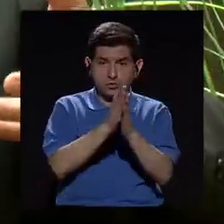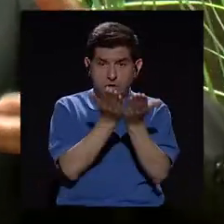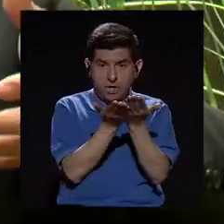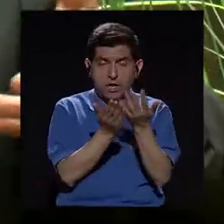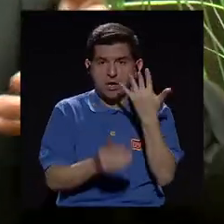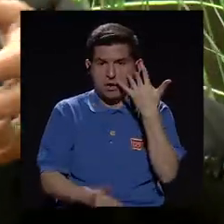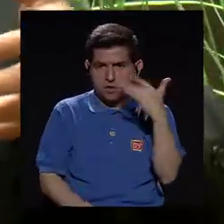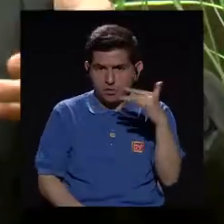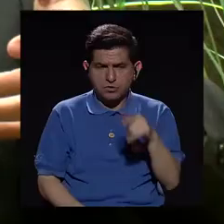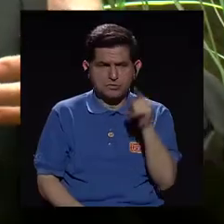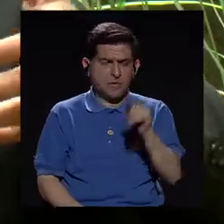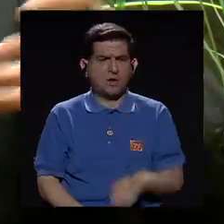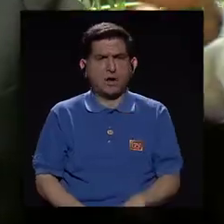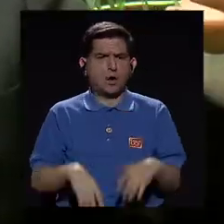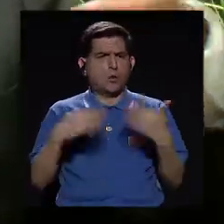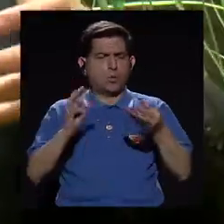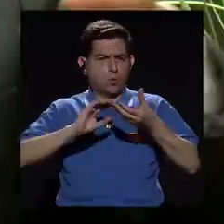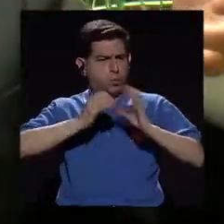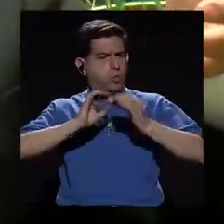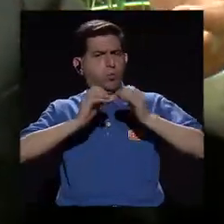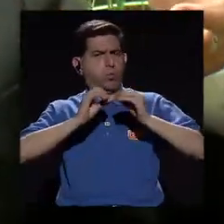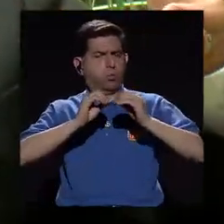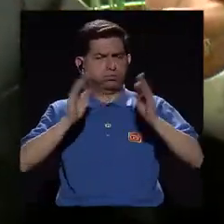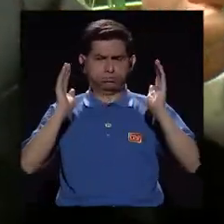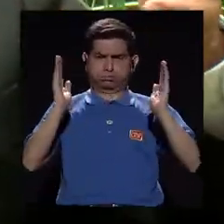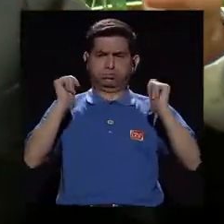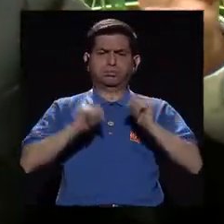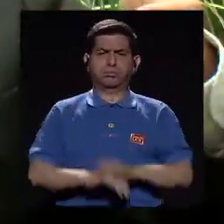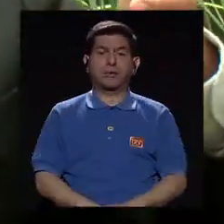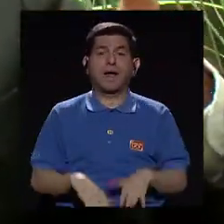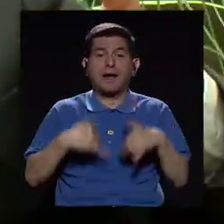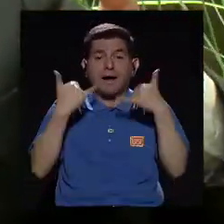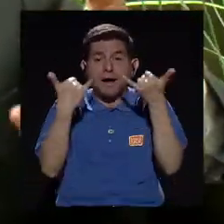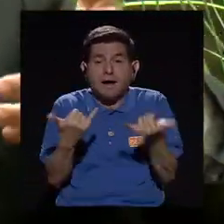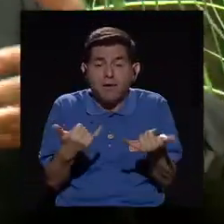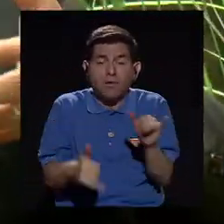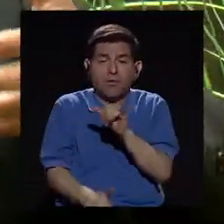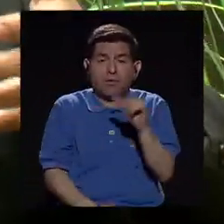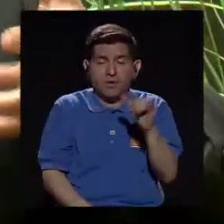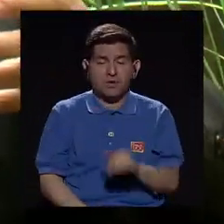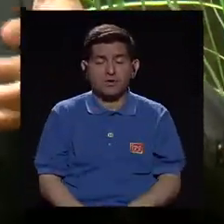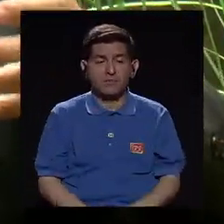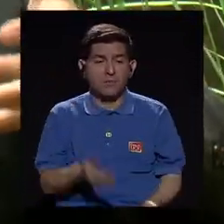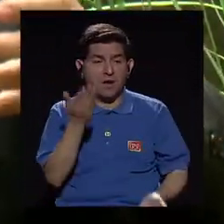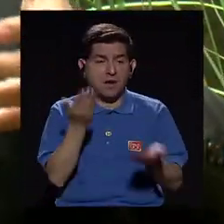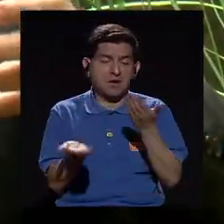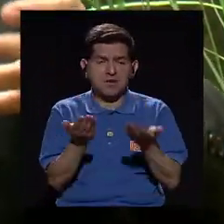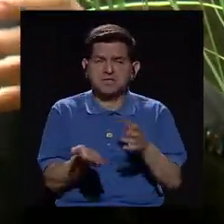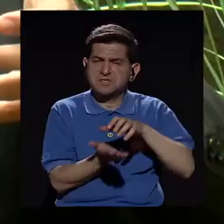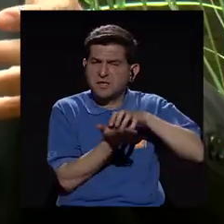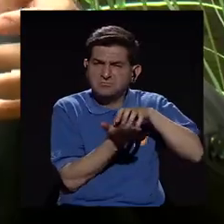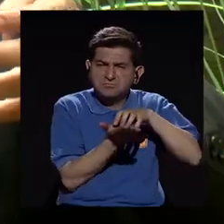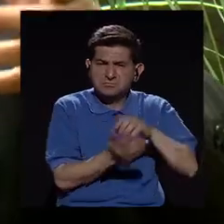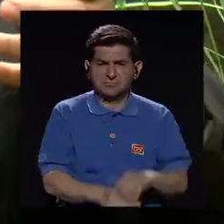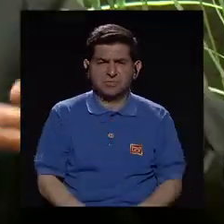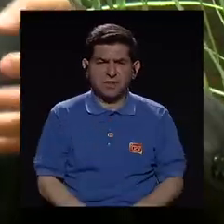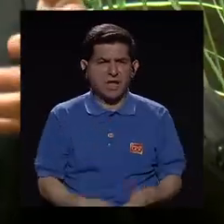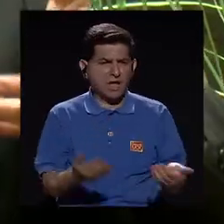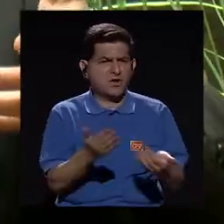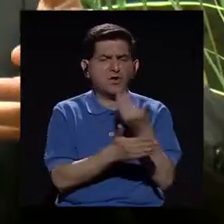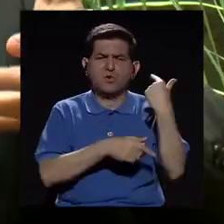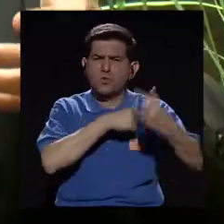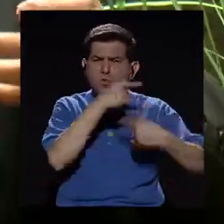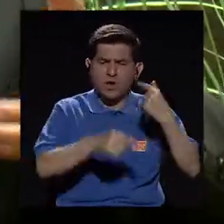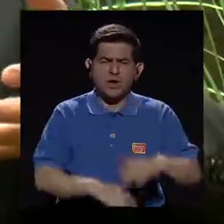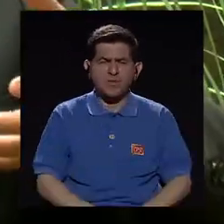momento parecían astronómicas, gigantescas. Así ahora, de repente nos llegamos a cuestionar por qué